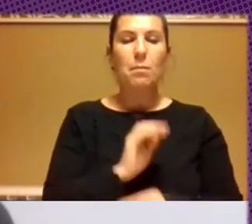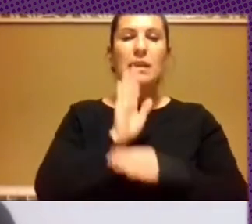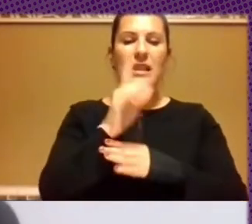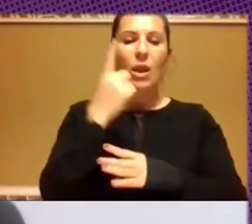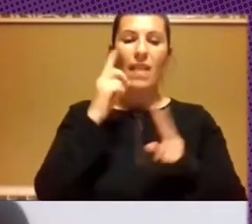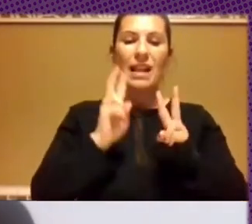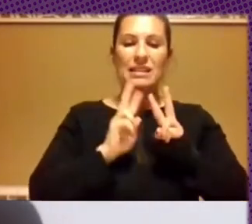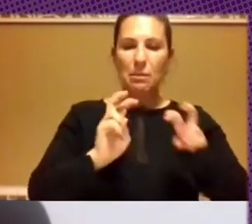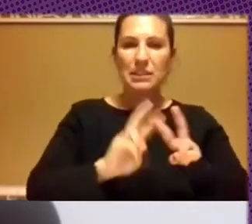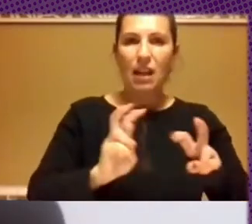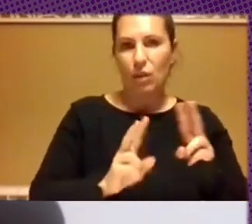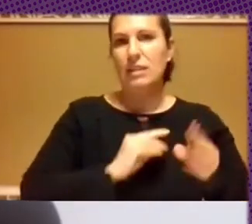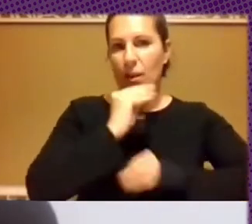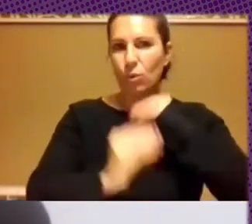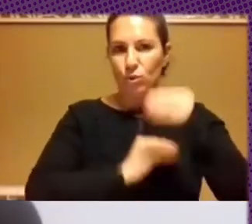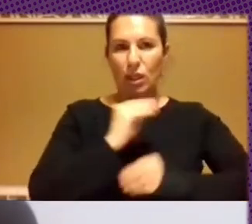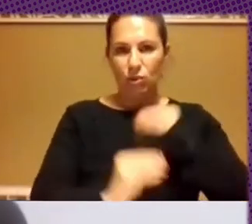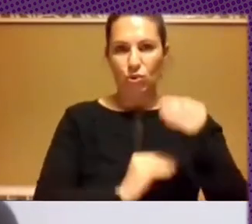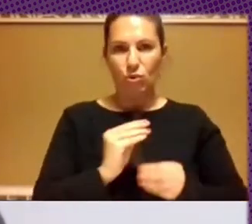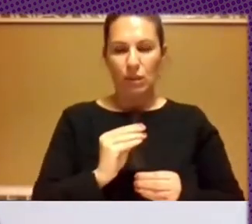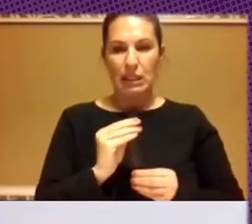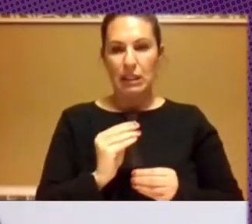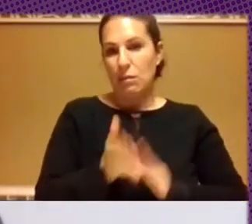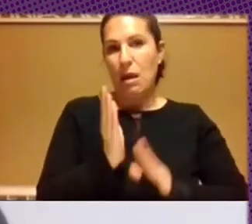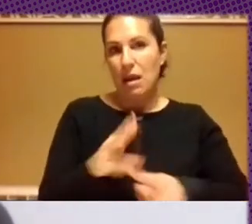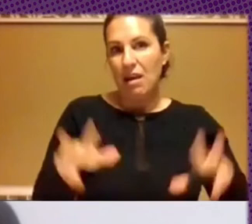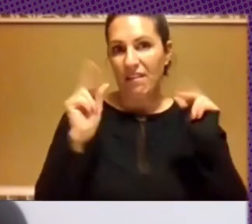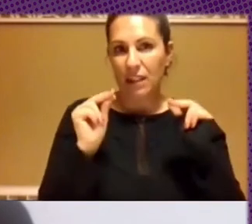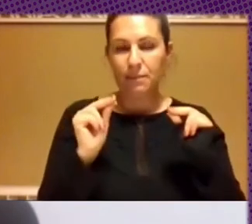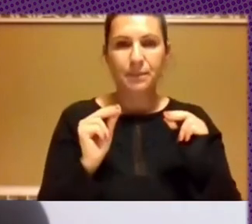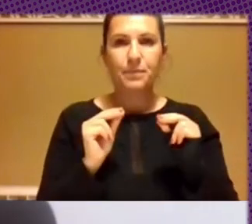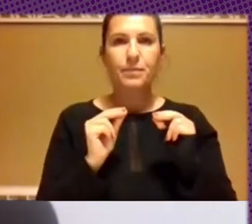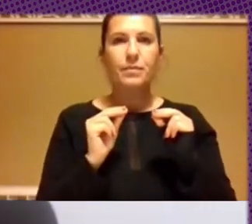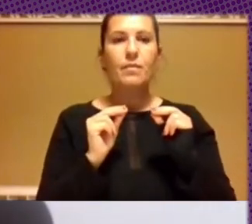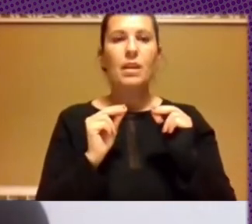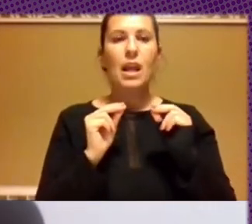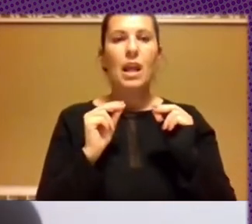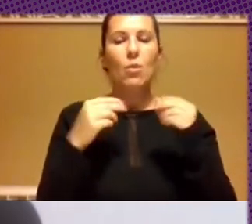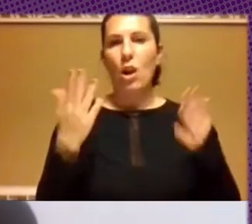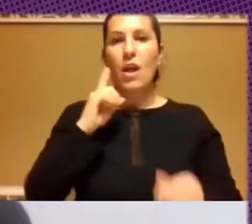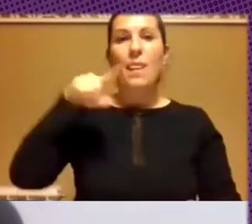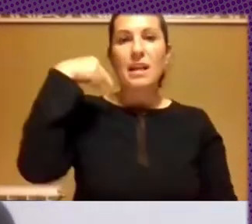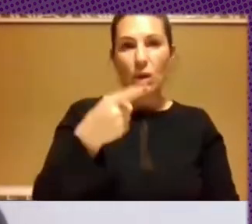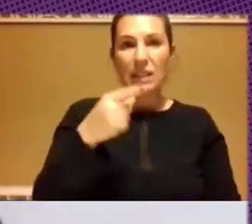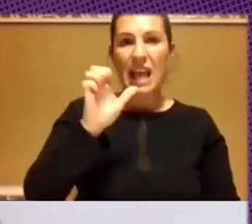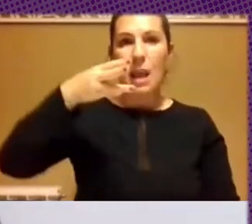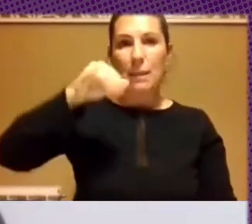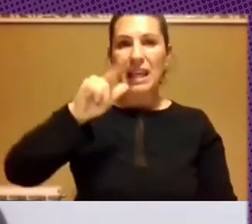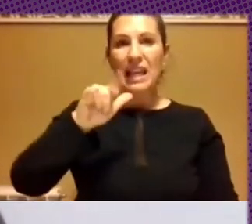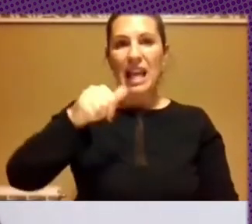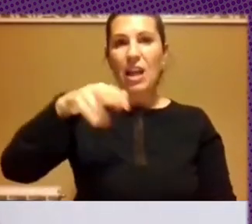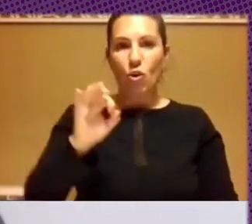hemos hecho, que estamos terminando y, bueno, luego Emiliano un poco la plataforma que